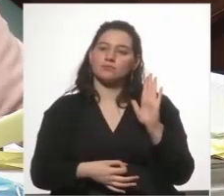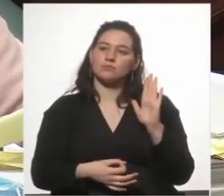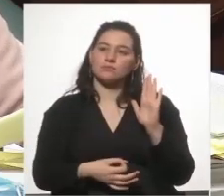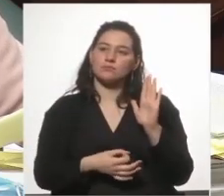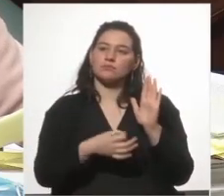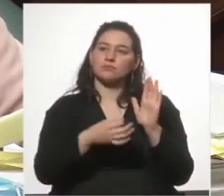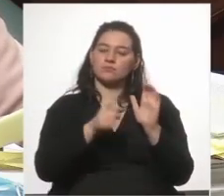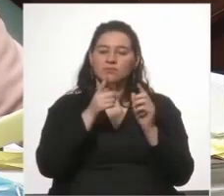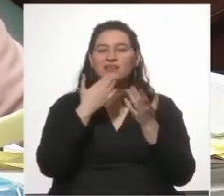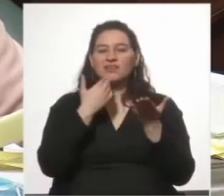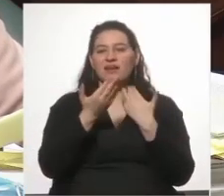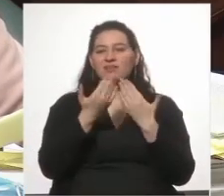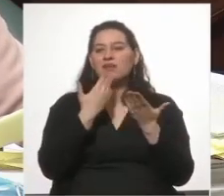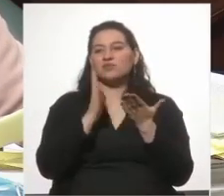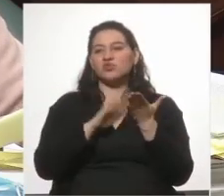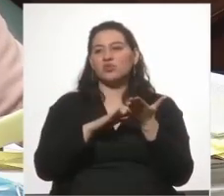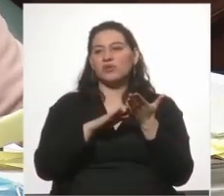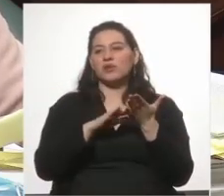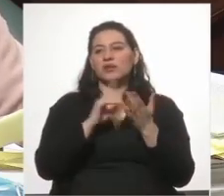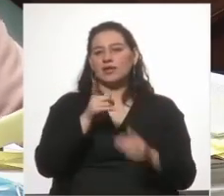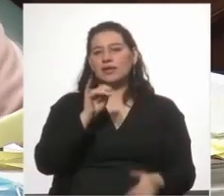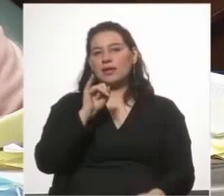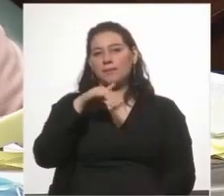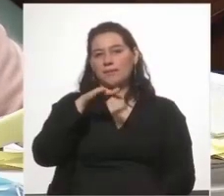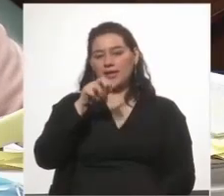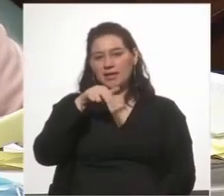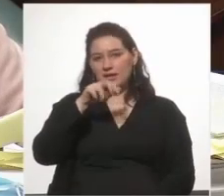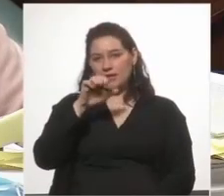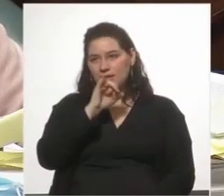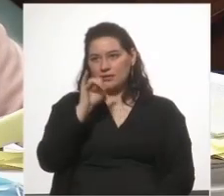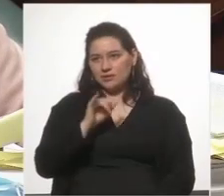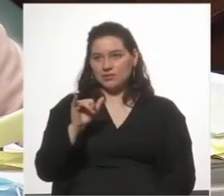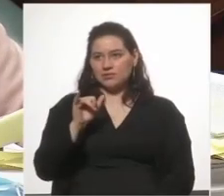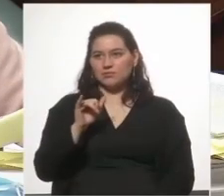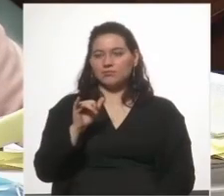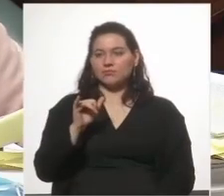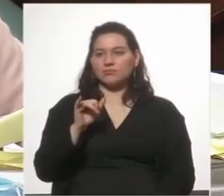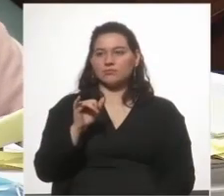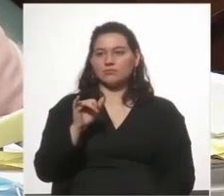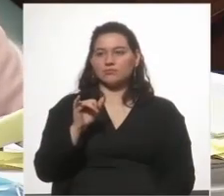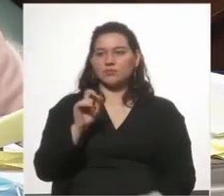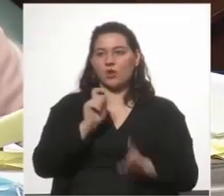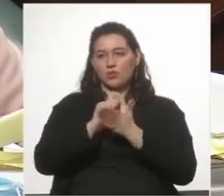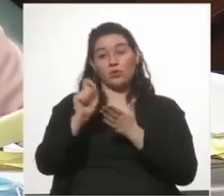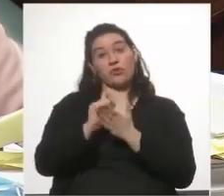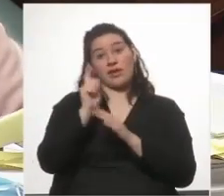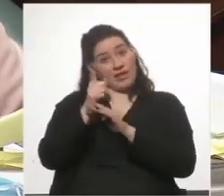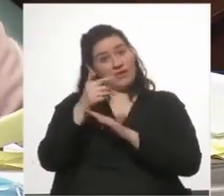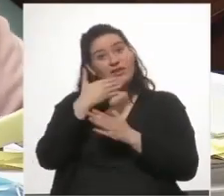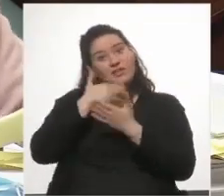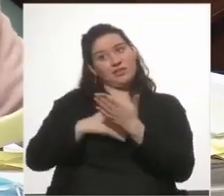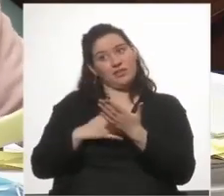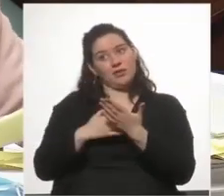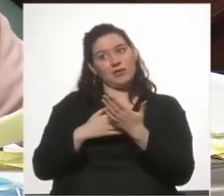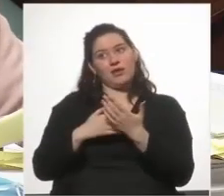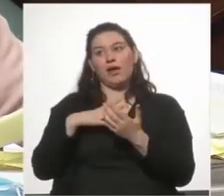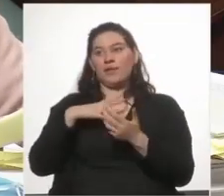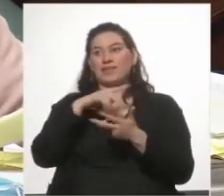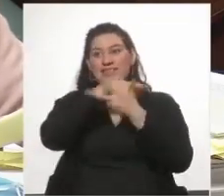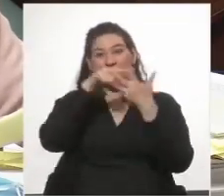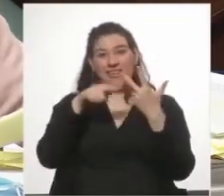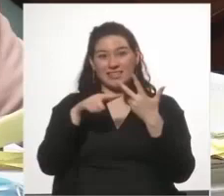y hace referencia a Jiménez de Arechaga, que hay que entenderlo a Jiménez de Arechaga, que además hay tres,